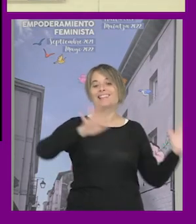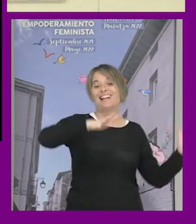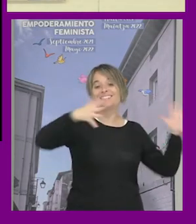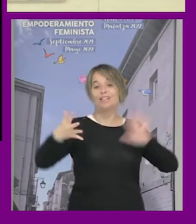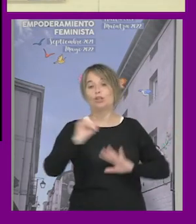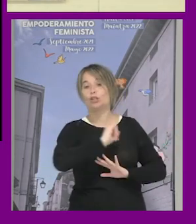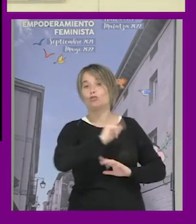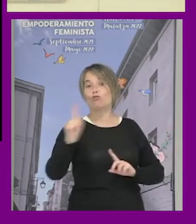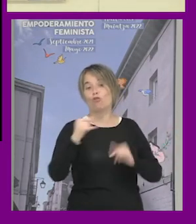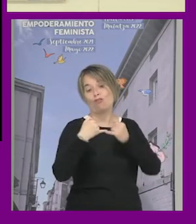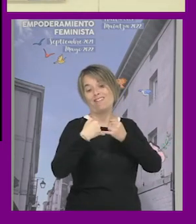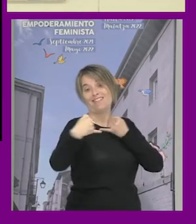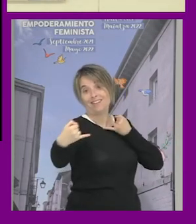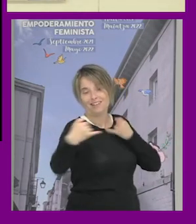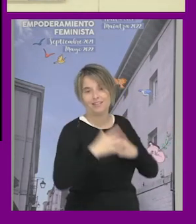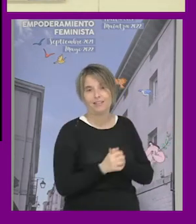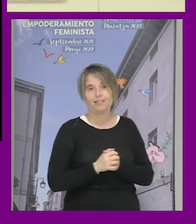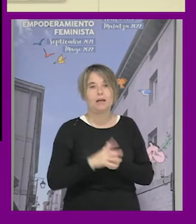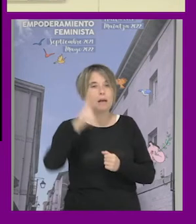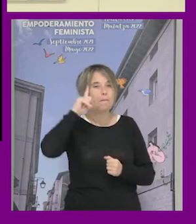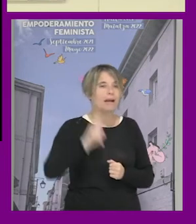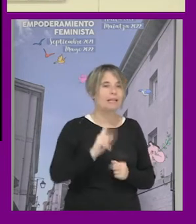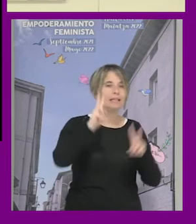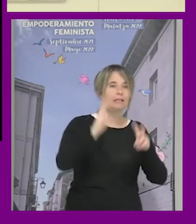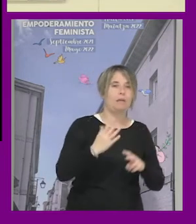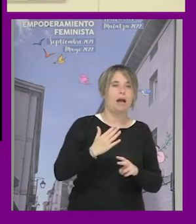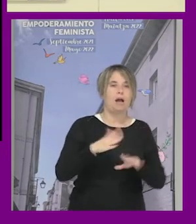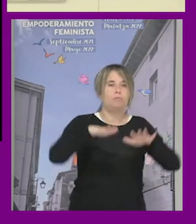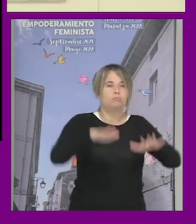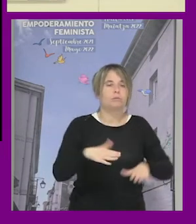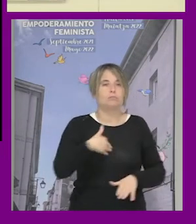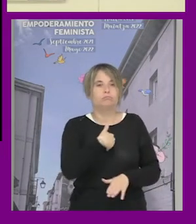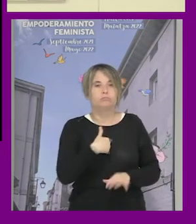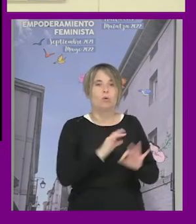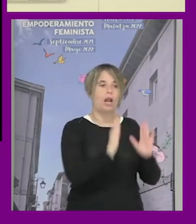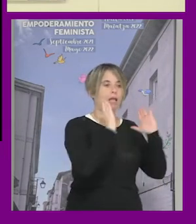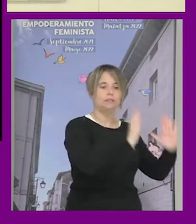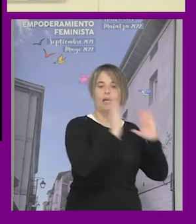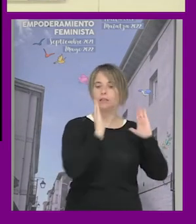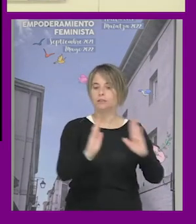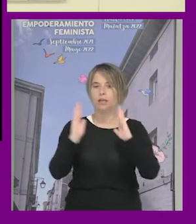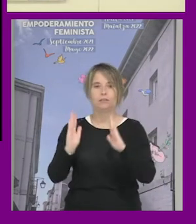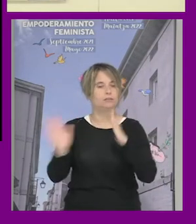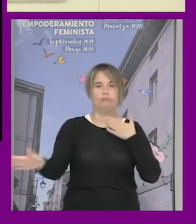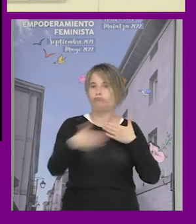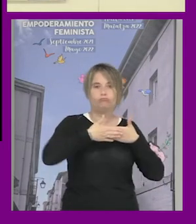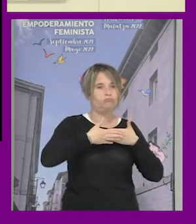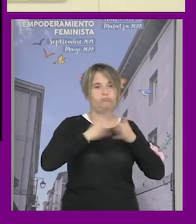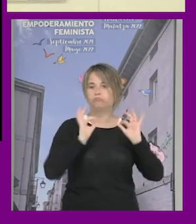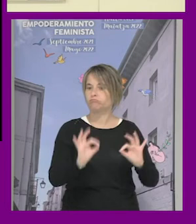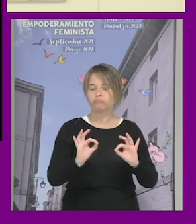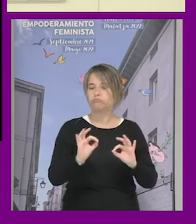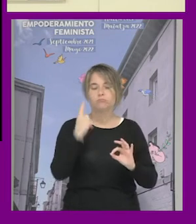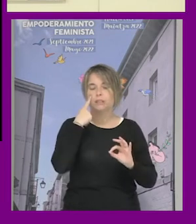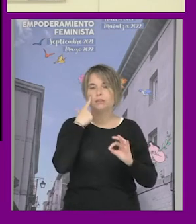que hasta ahora parecía como que la transición de género era como un abc y cada vez ya había casos en que se